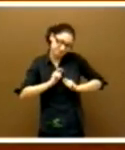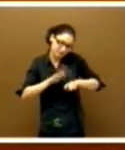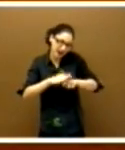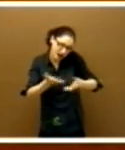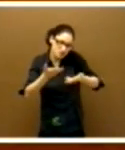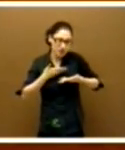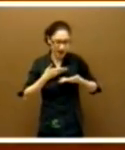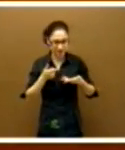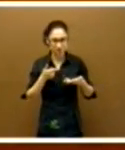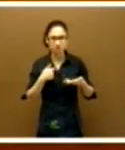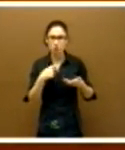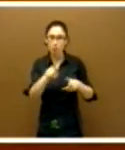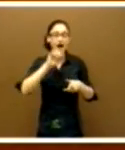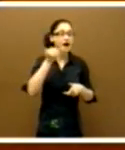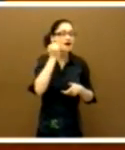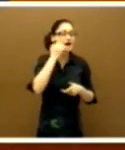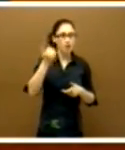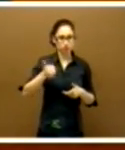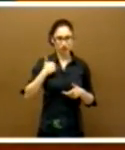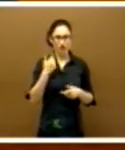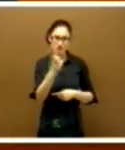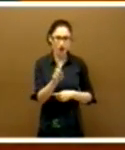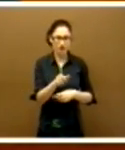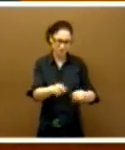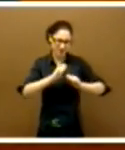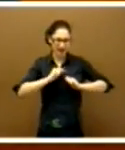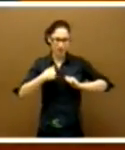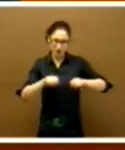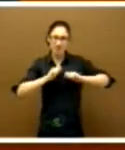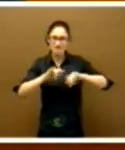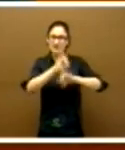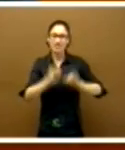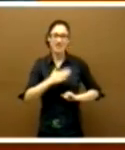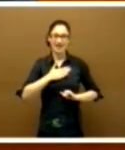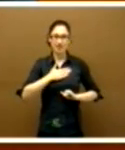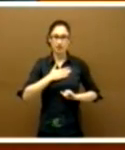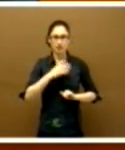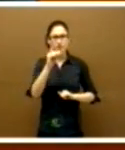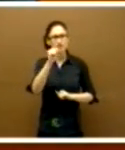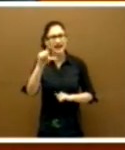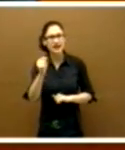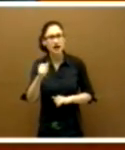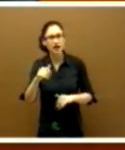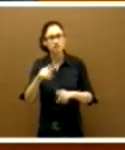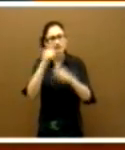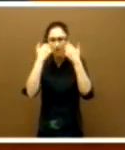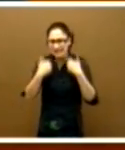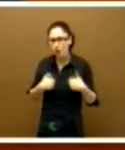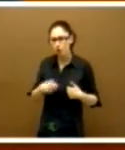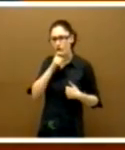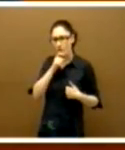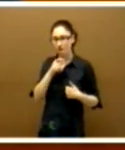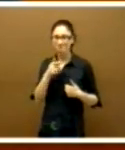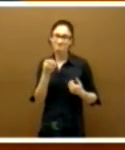Dice, no abusan, pero si en realidad cuando los tenemos son nuestra felicidad. ¿Y cómo anda ella de salud? Dice, bueno, mis huesos se